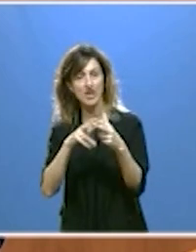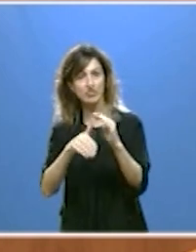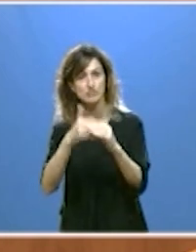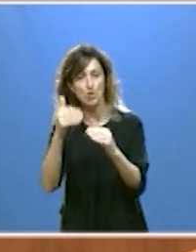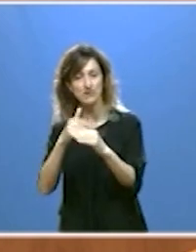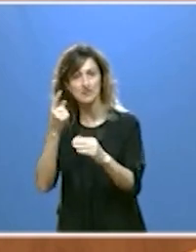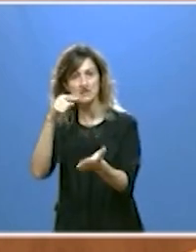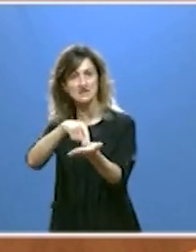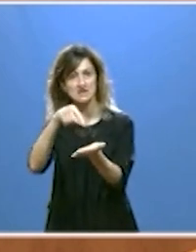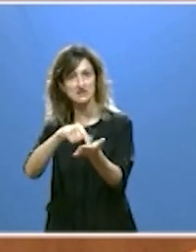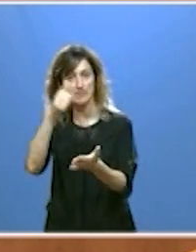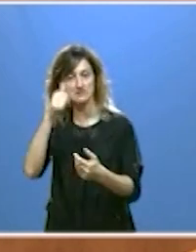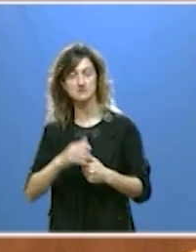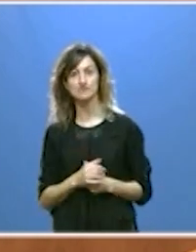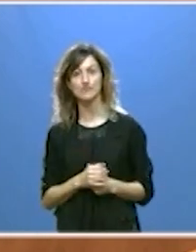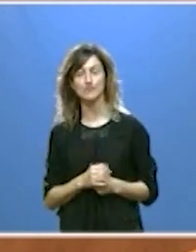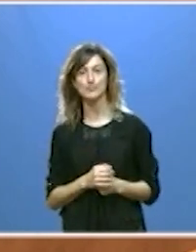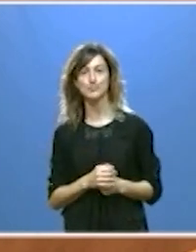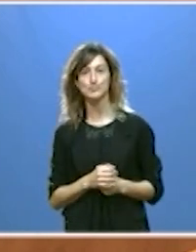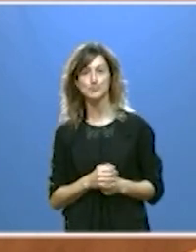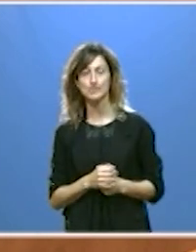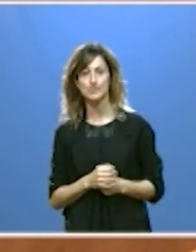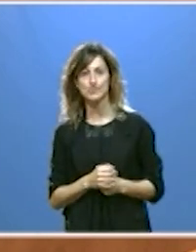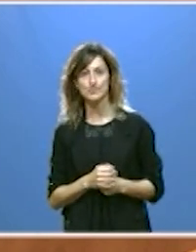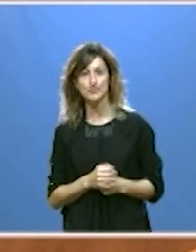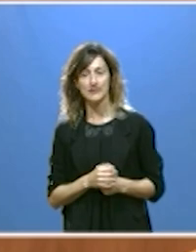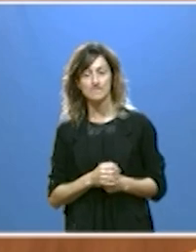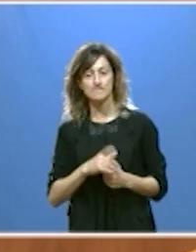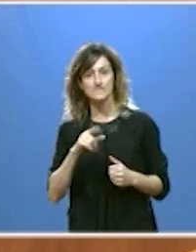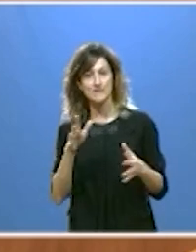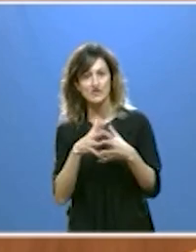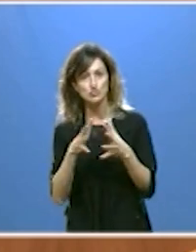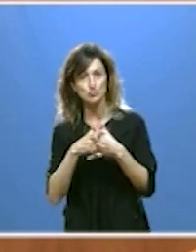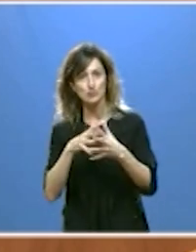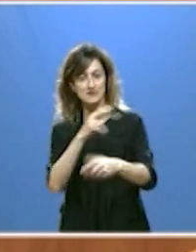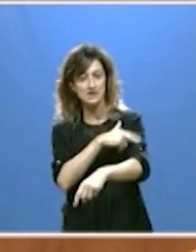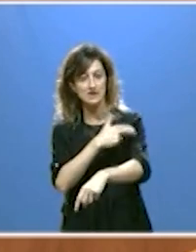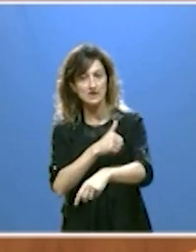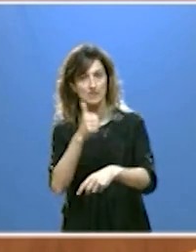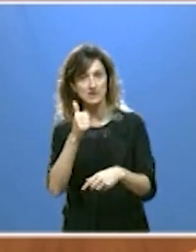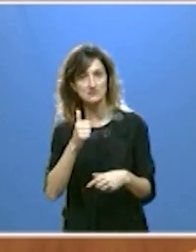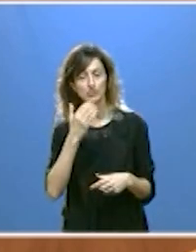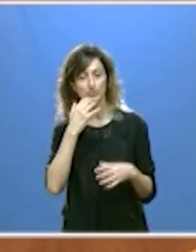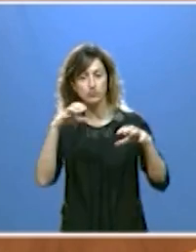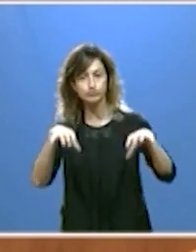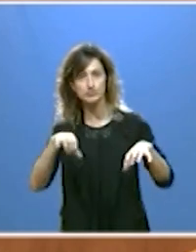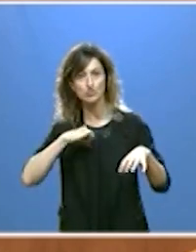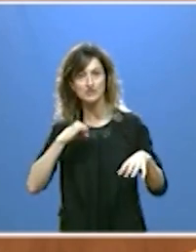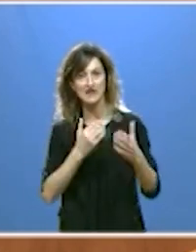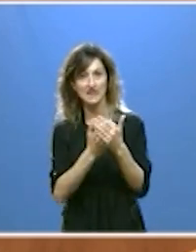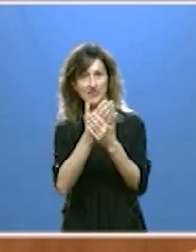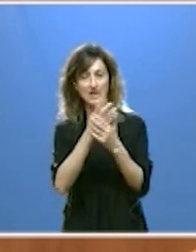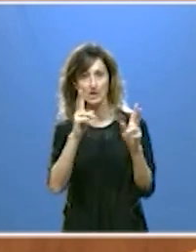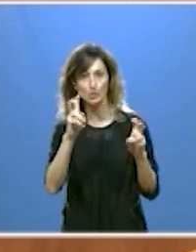moderna y exigente desde luego con más y mejores infraestructuras sanitarias como dos nuevos hospitales de día